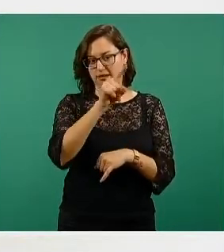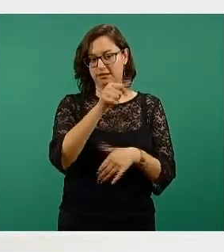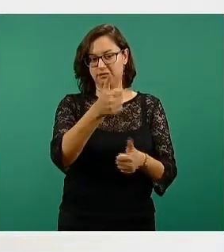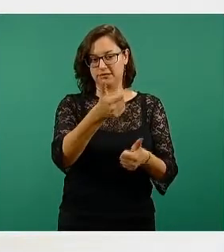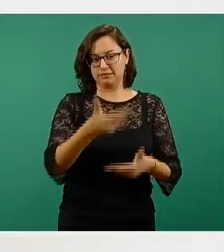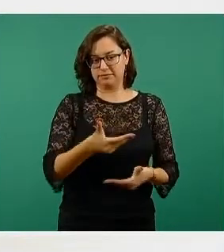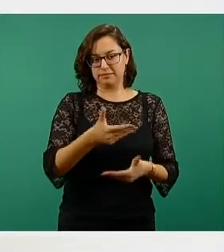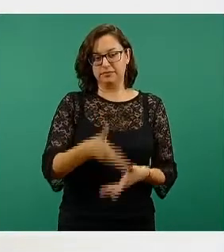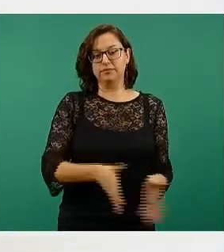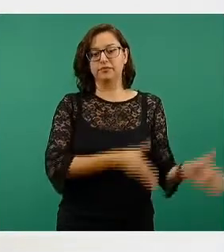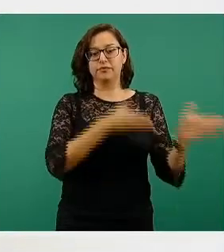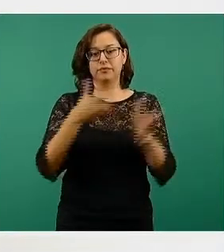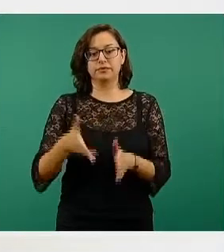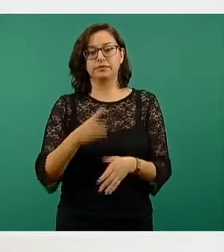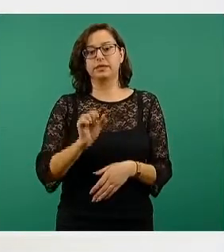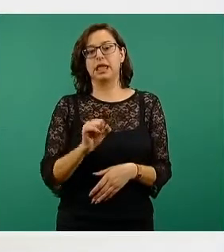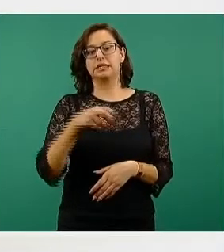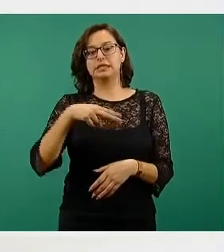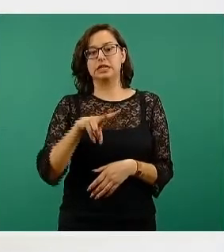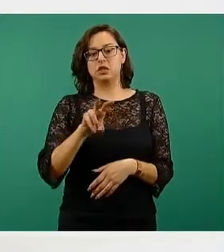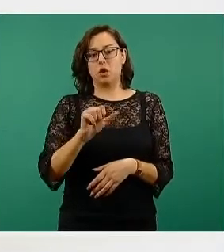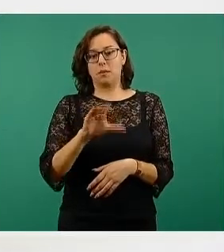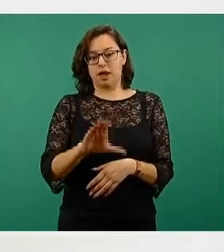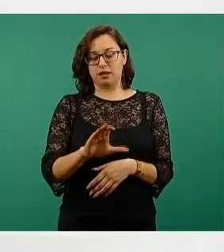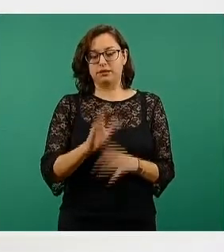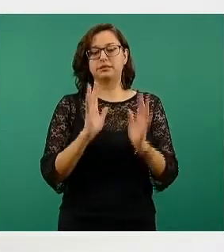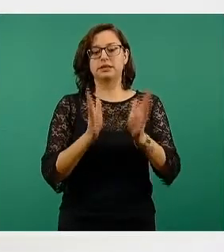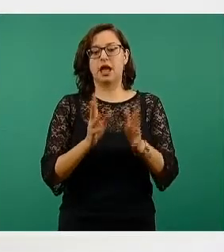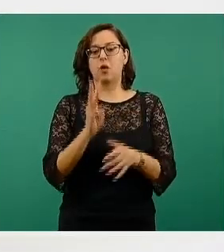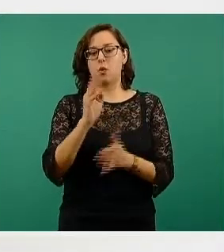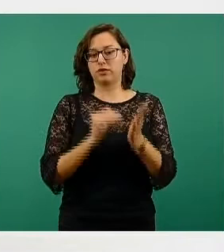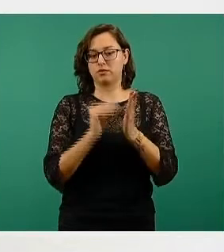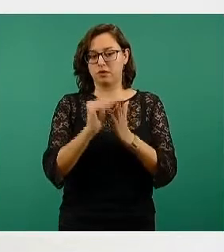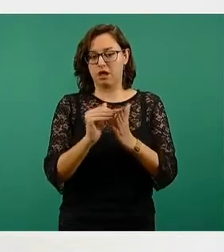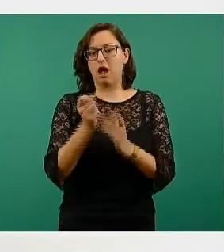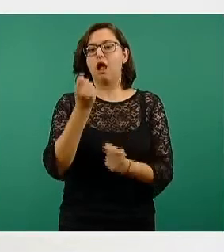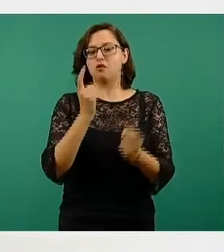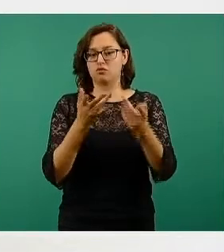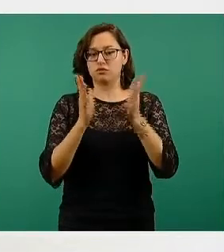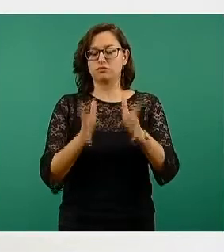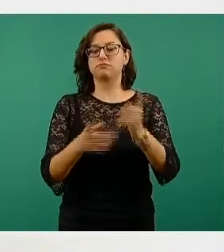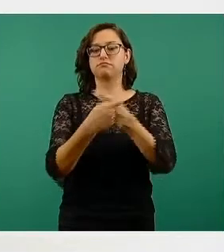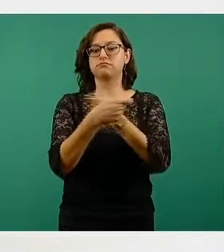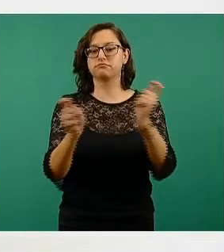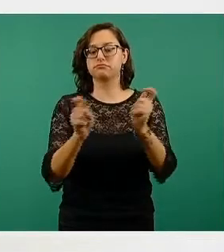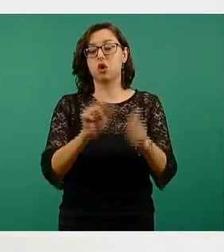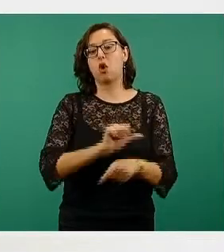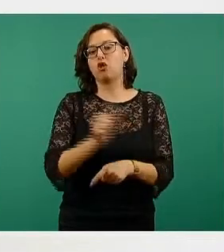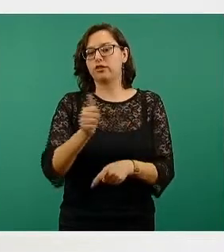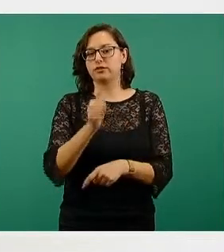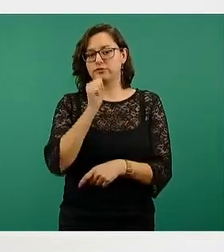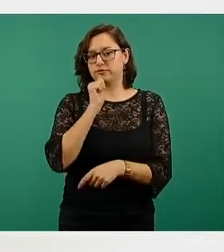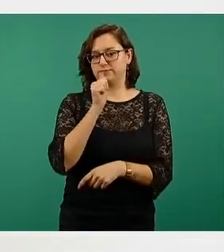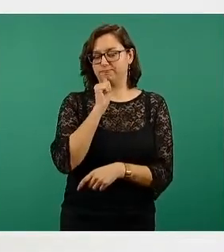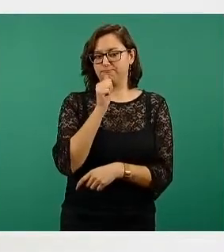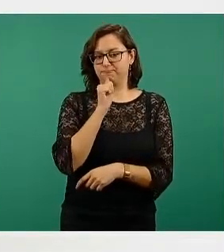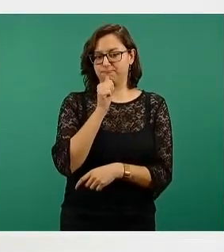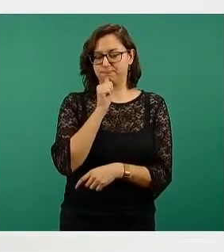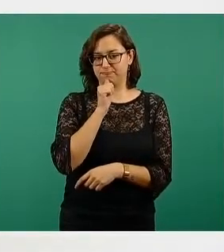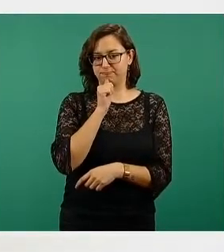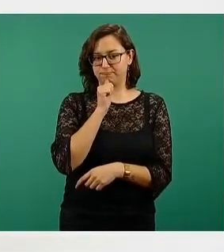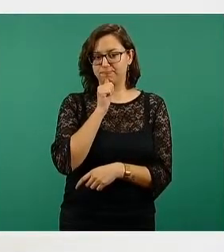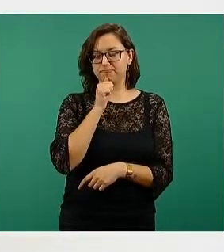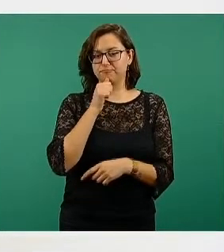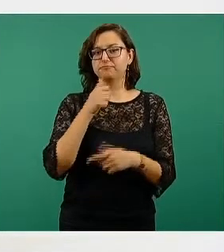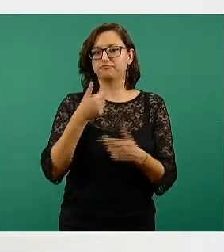Sinovac, que ya suma cuatro millones, unas ya en aplicación, otras en tránsito y otras la que hoy